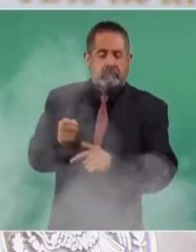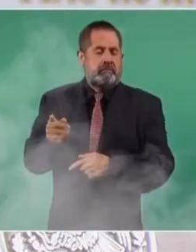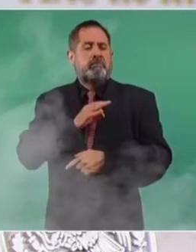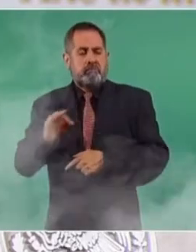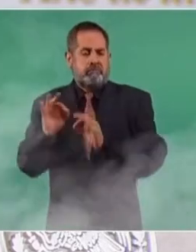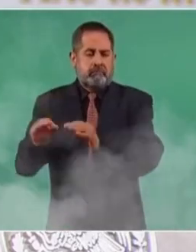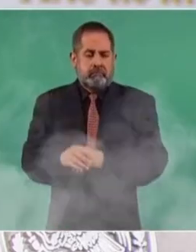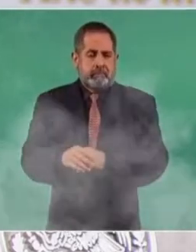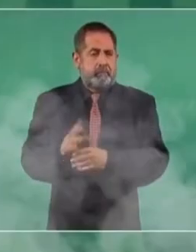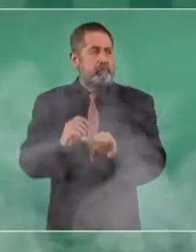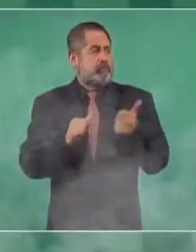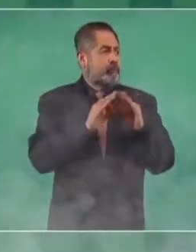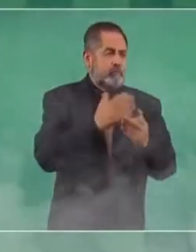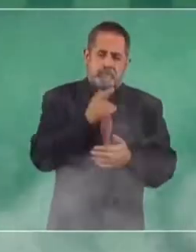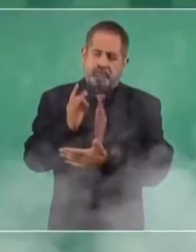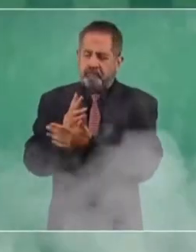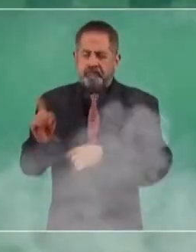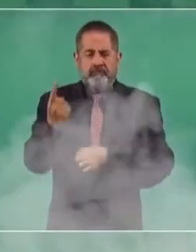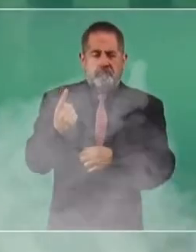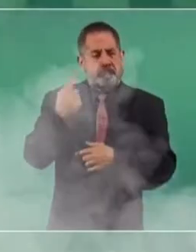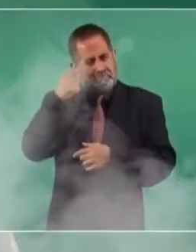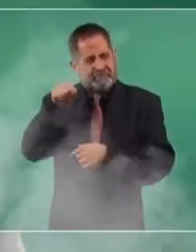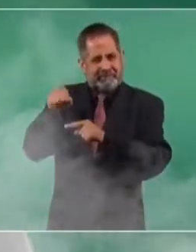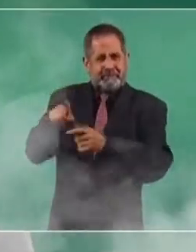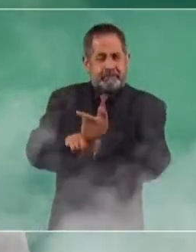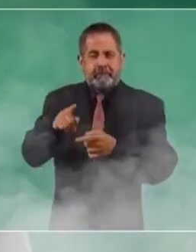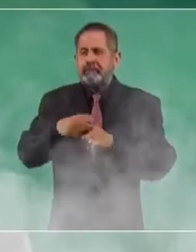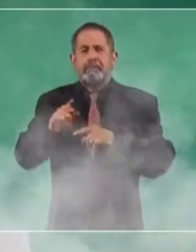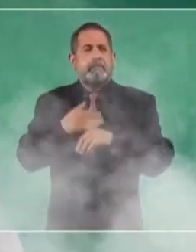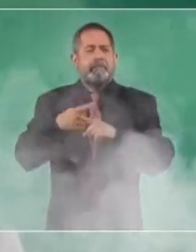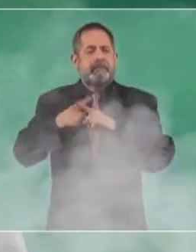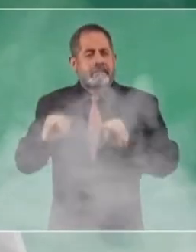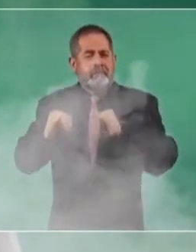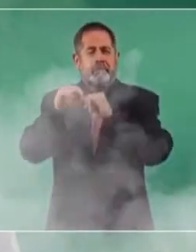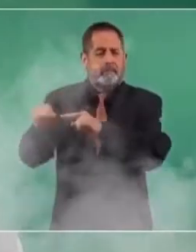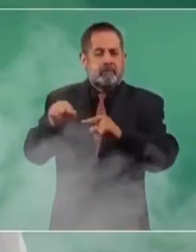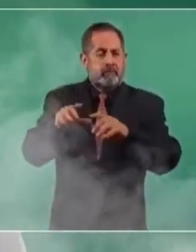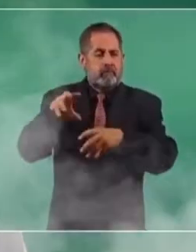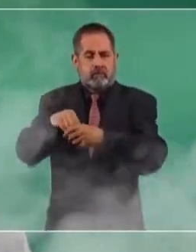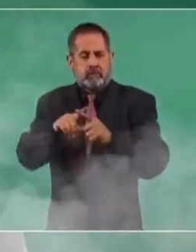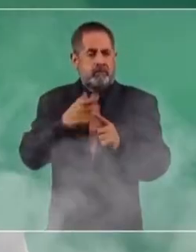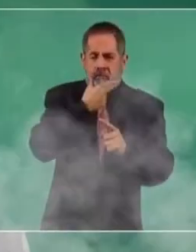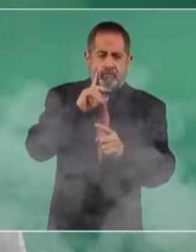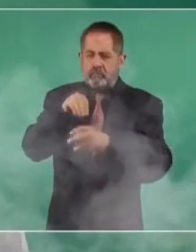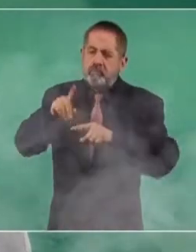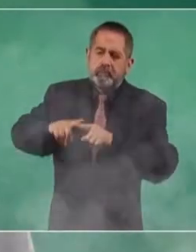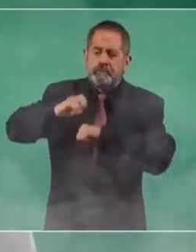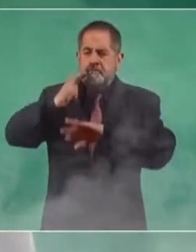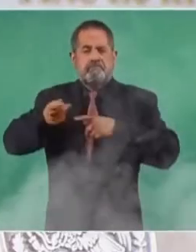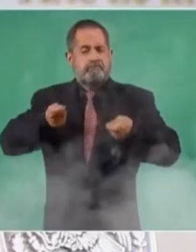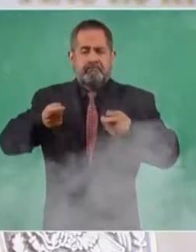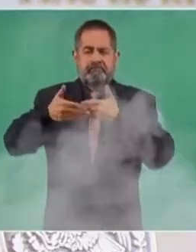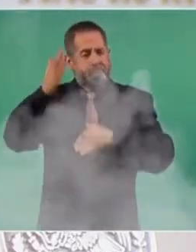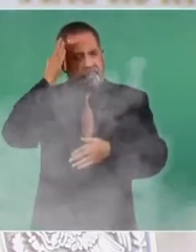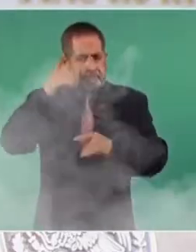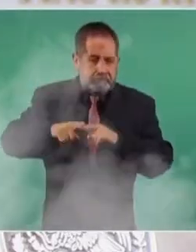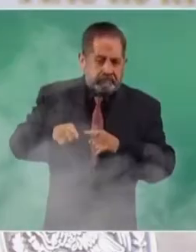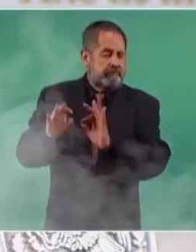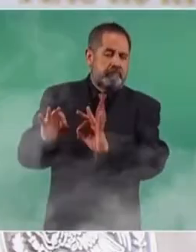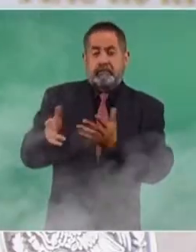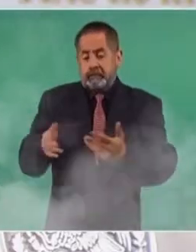No me gusta personalizar, pero en este caso, porque las instituciones tienen que ver mucho con las mujeres y con los hombres que las conducen, las dirigen.